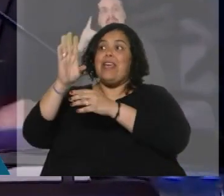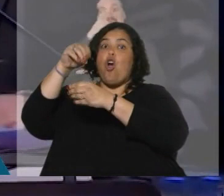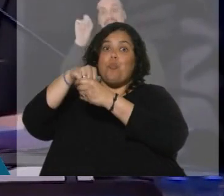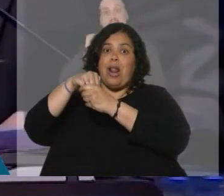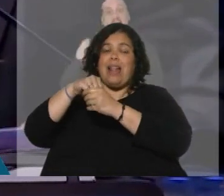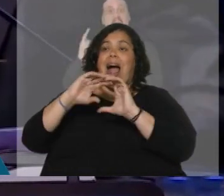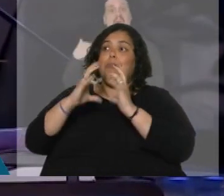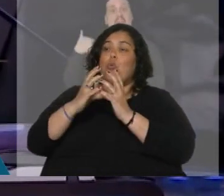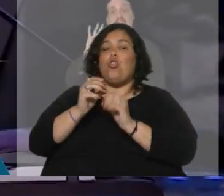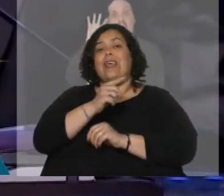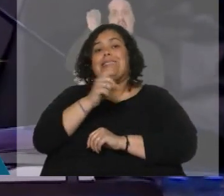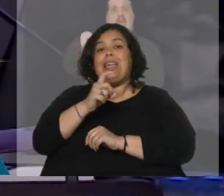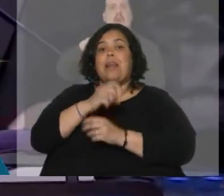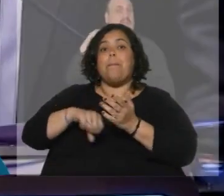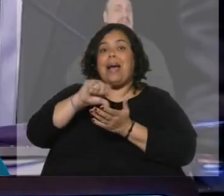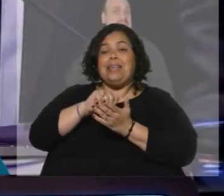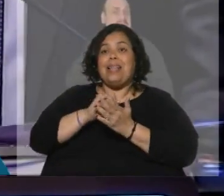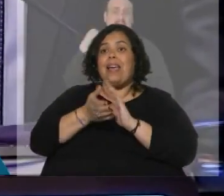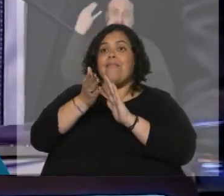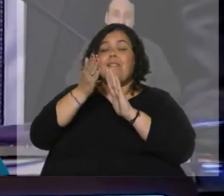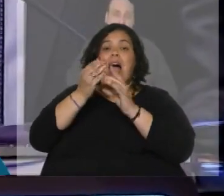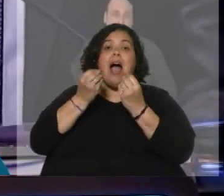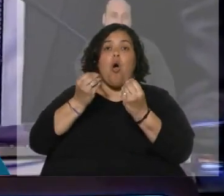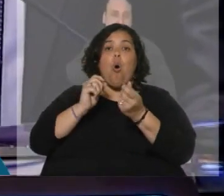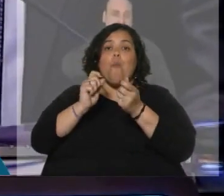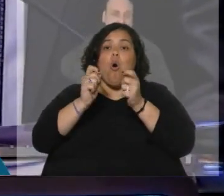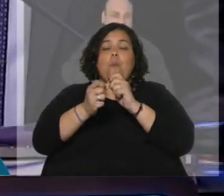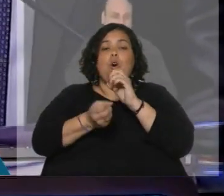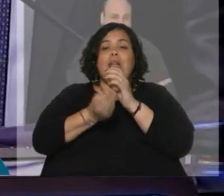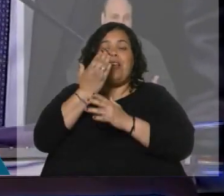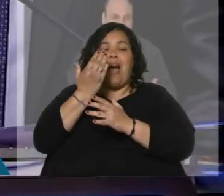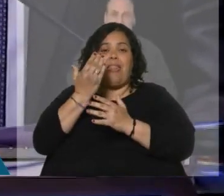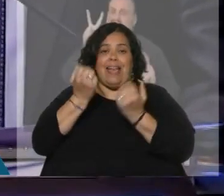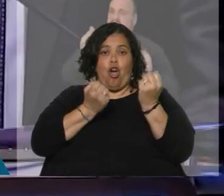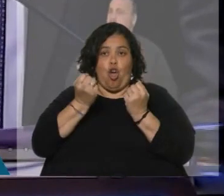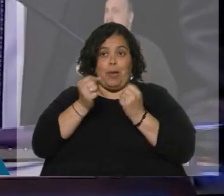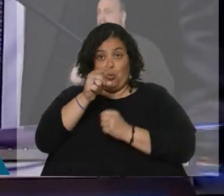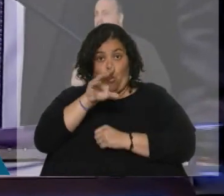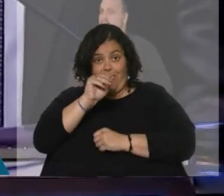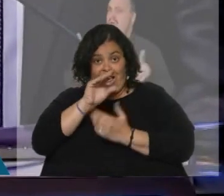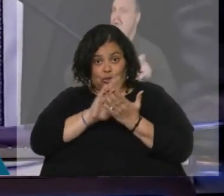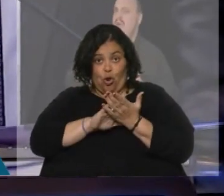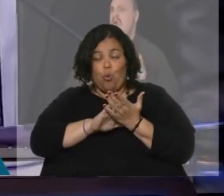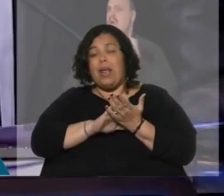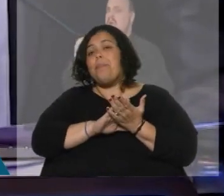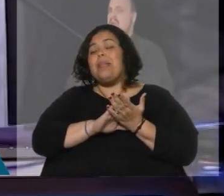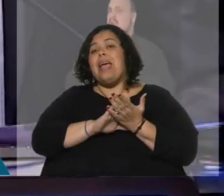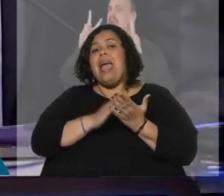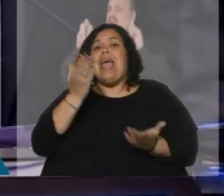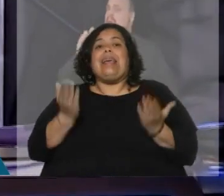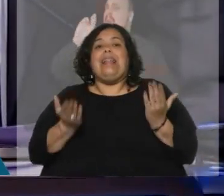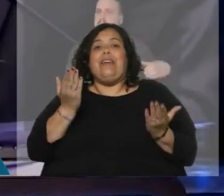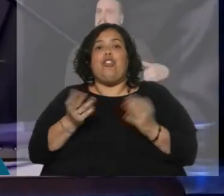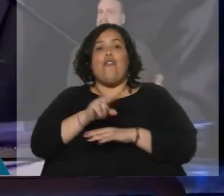caminando hacia la modernidad económica. Y se habla del equilibrio fiscal. ¿Por qué no me cuenta del desastre fiscal que está haciendo con el plan Platita?